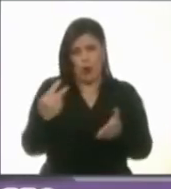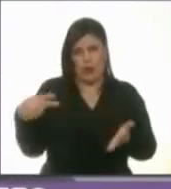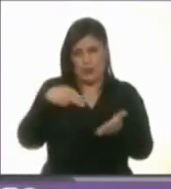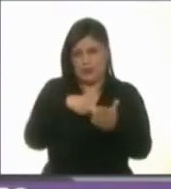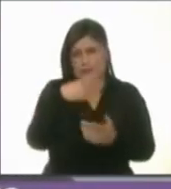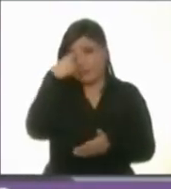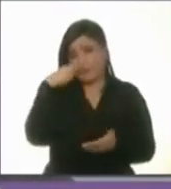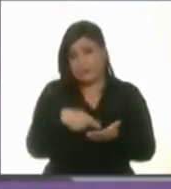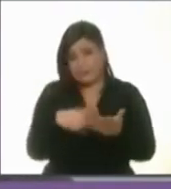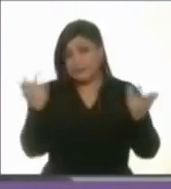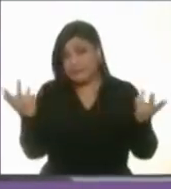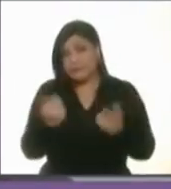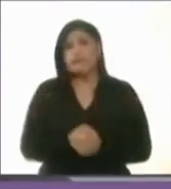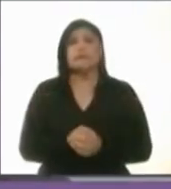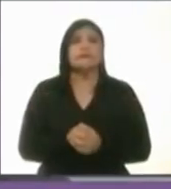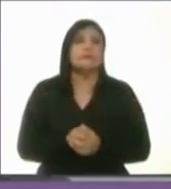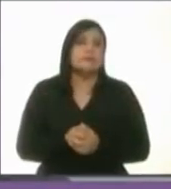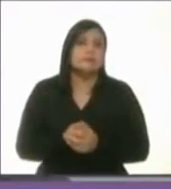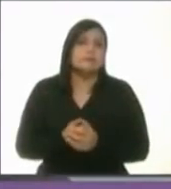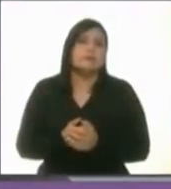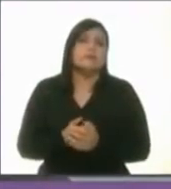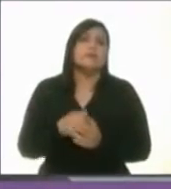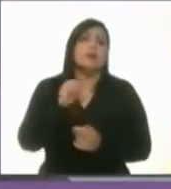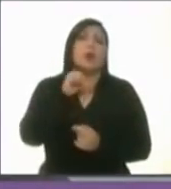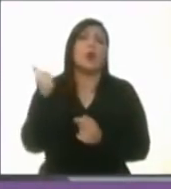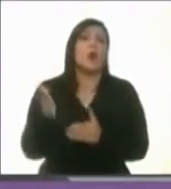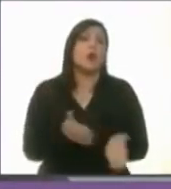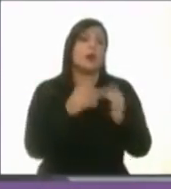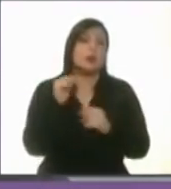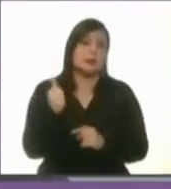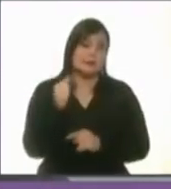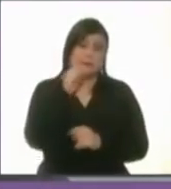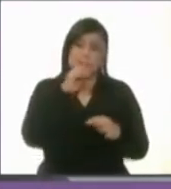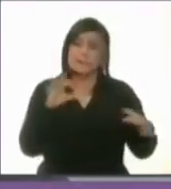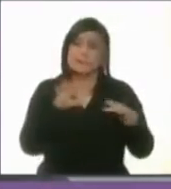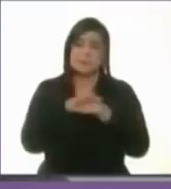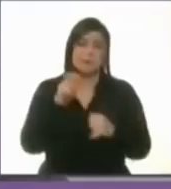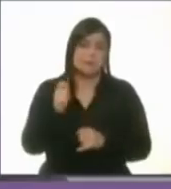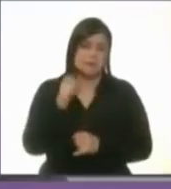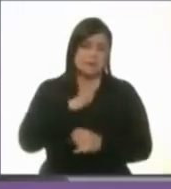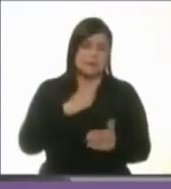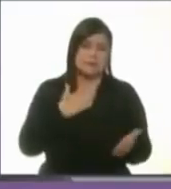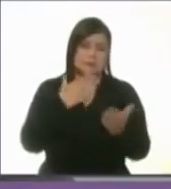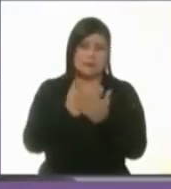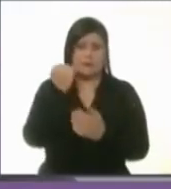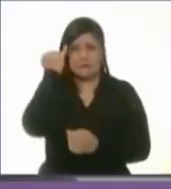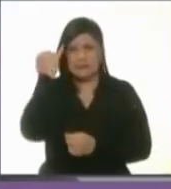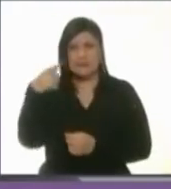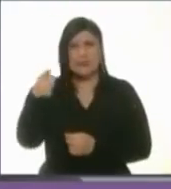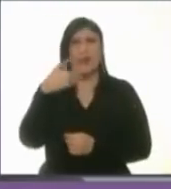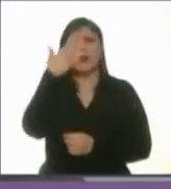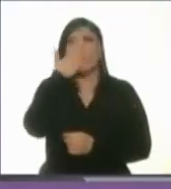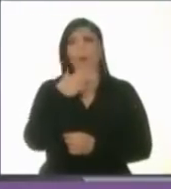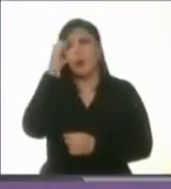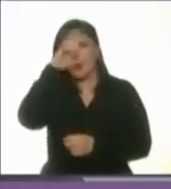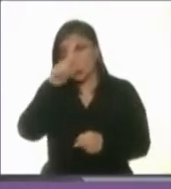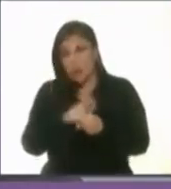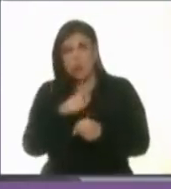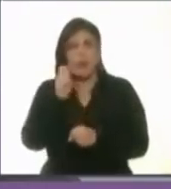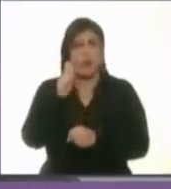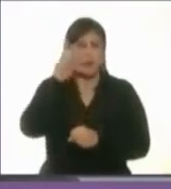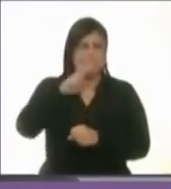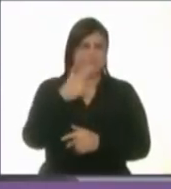ninguno. Y la otra es de que coincide con esa propuesta inculta y arbitraria y desaparecer.